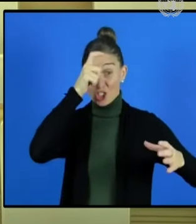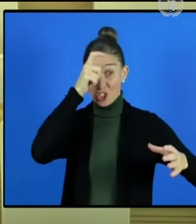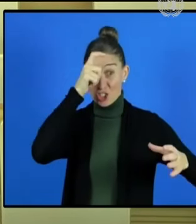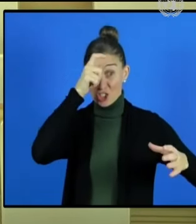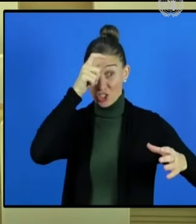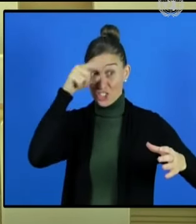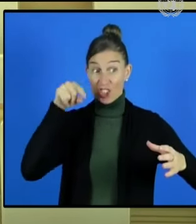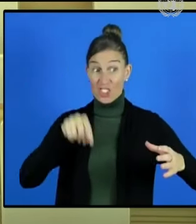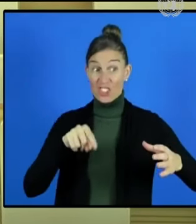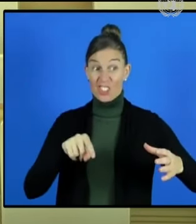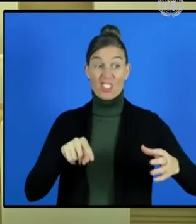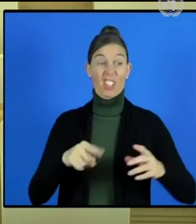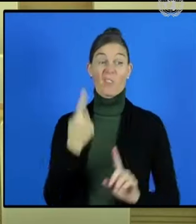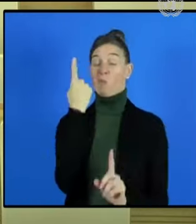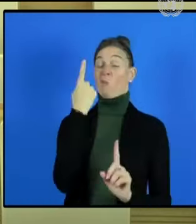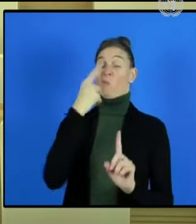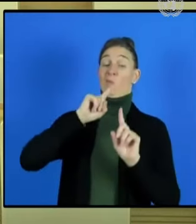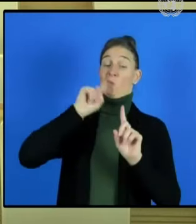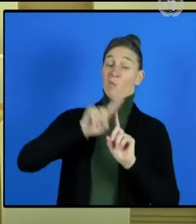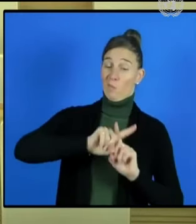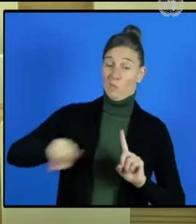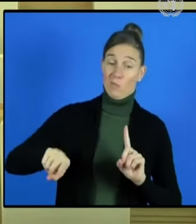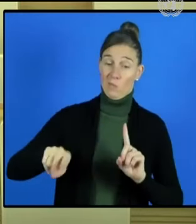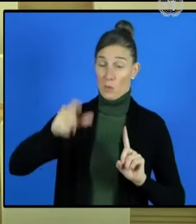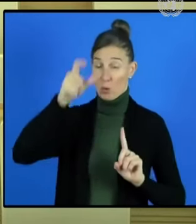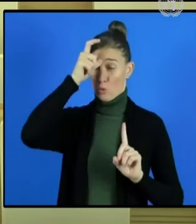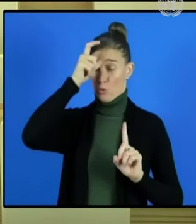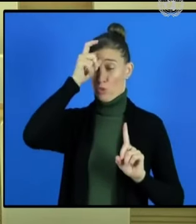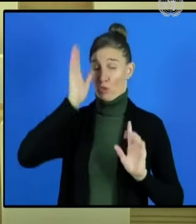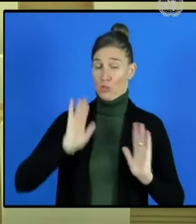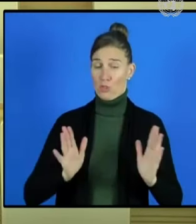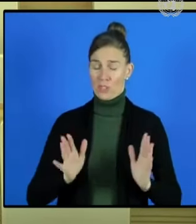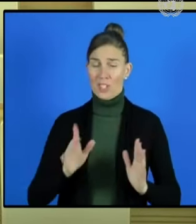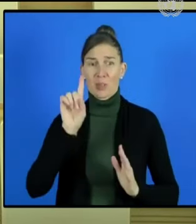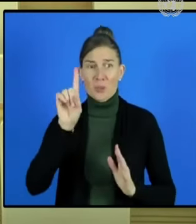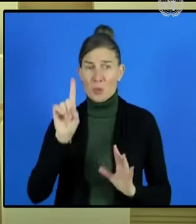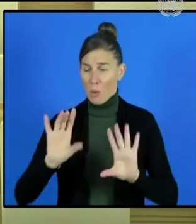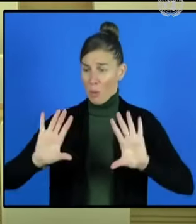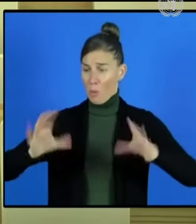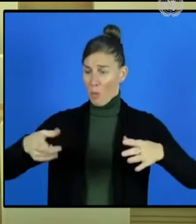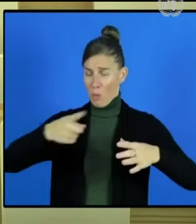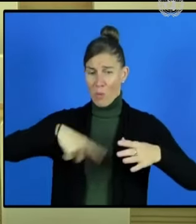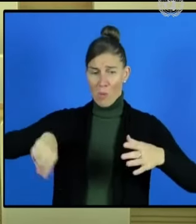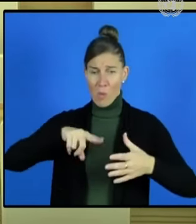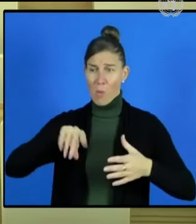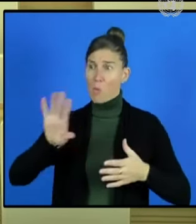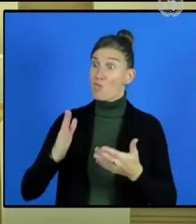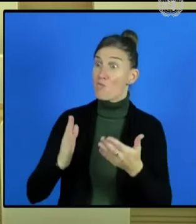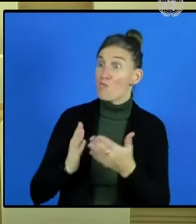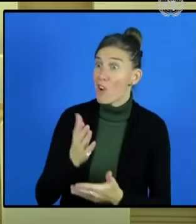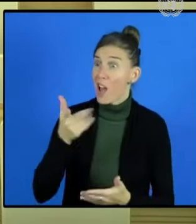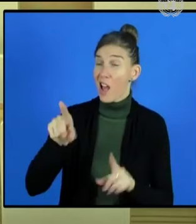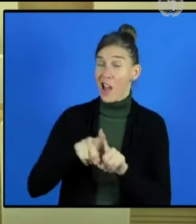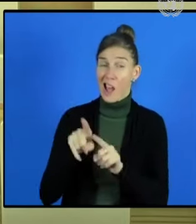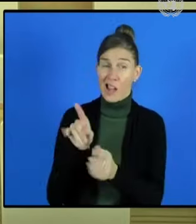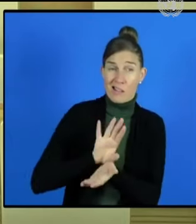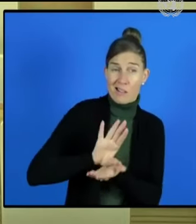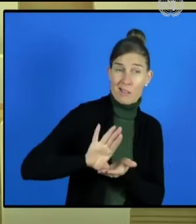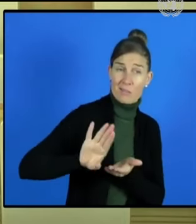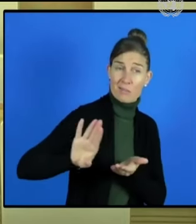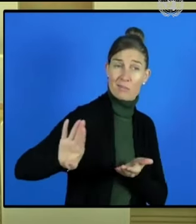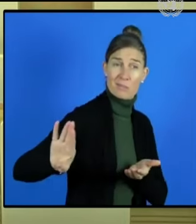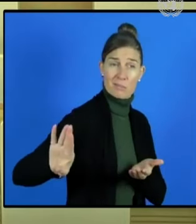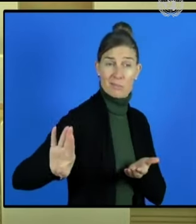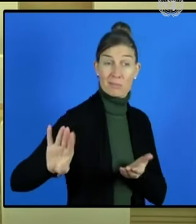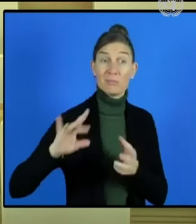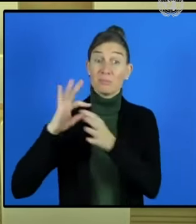han sido denegados de manera sistemática a sus derechos. Según el cuarto principio de la Constitución de la